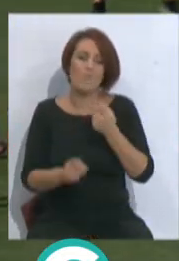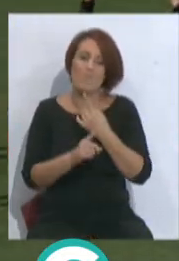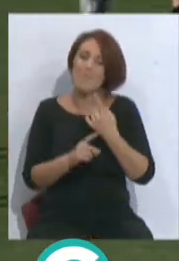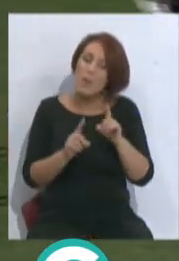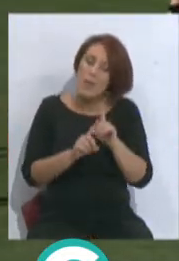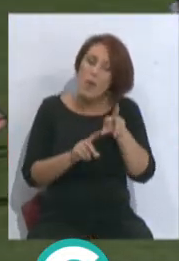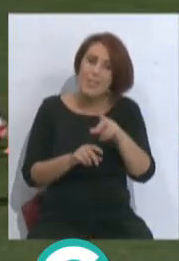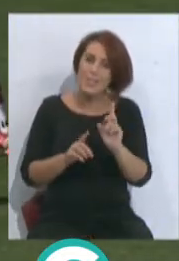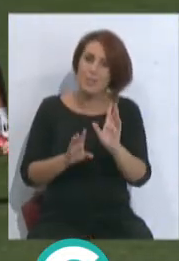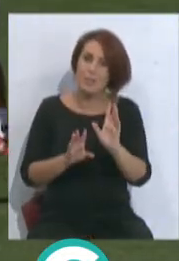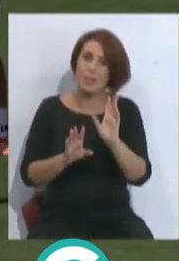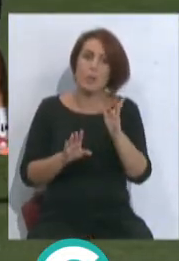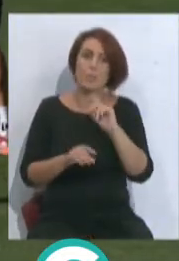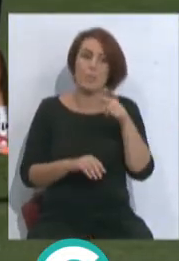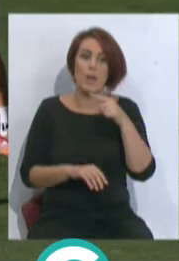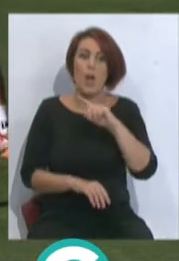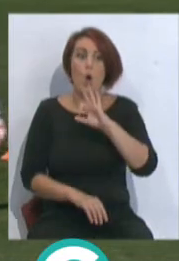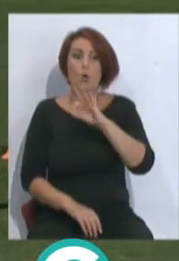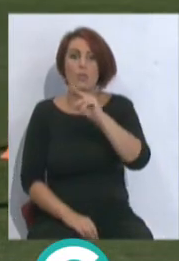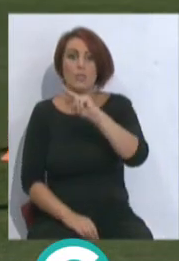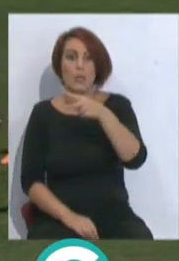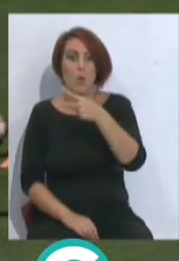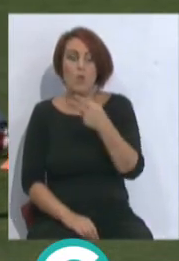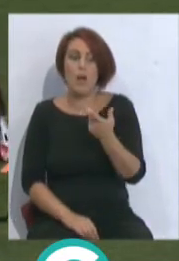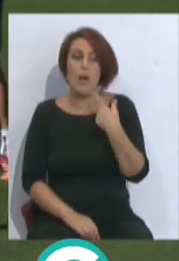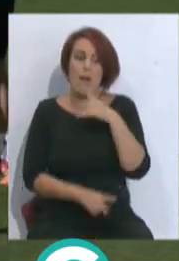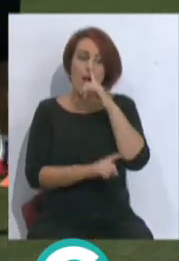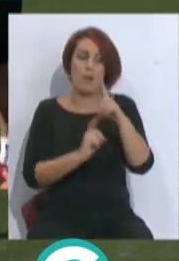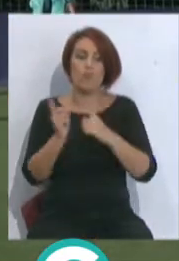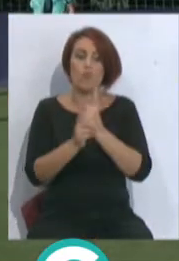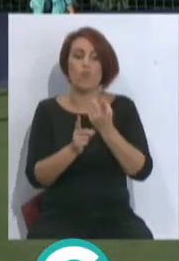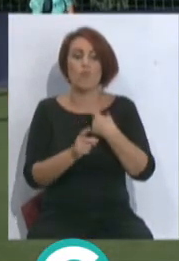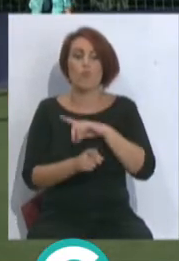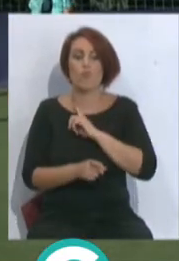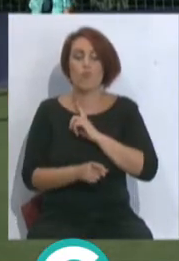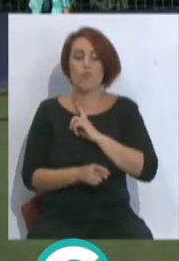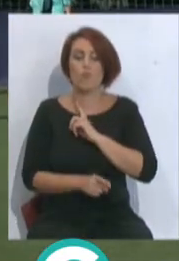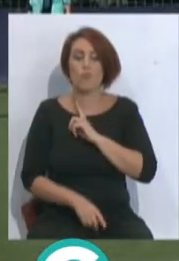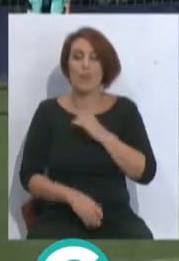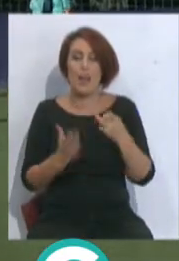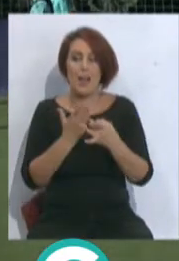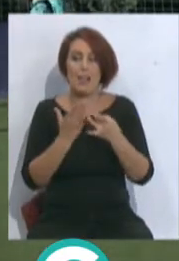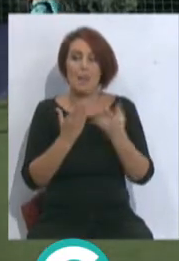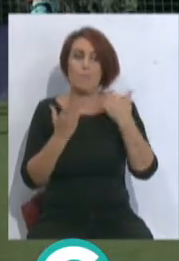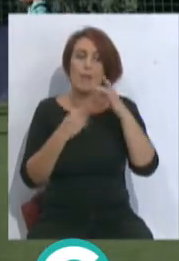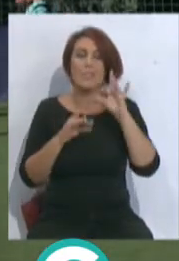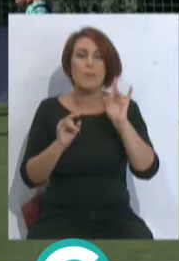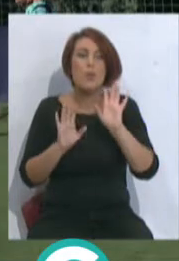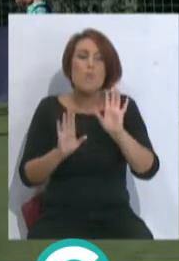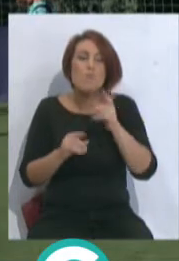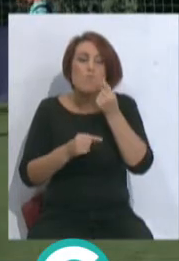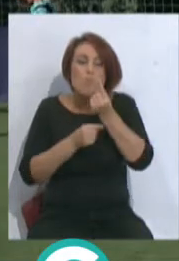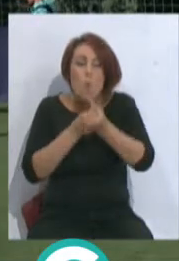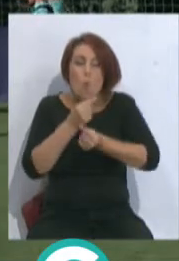incluso, veo que los saltos de año a año, sí, subimos en calidad, pero es muy lento.